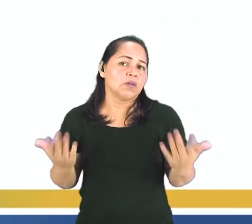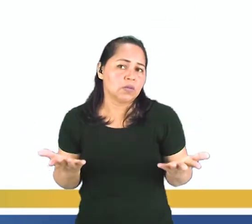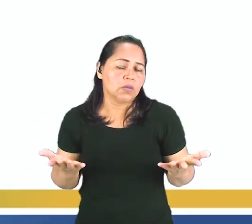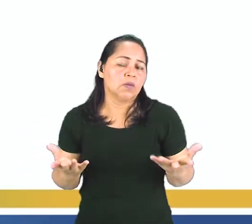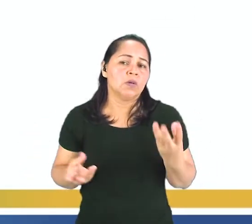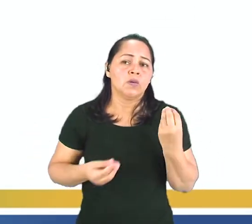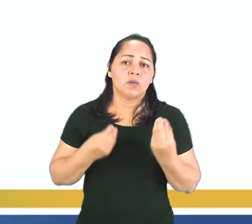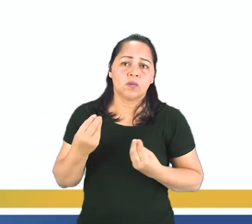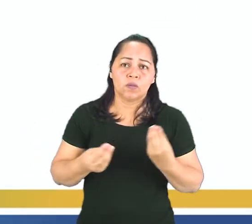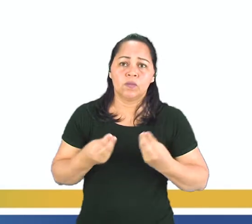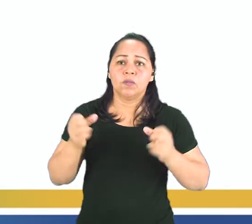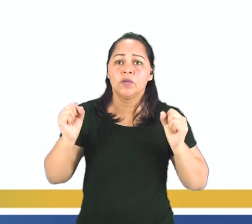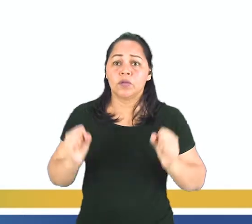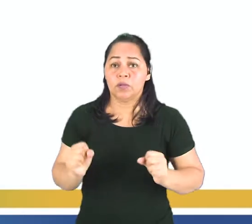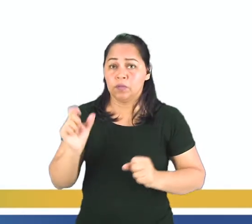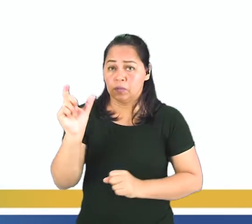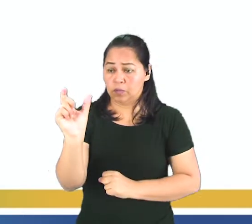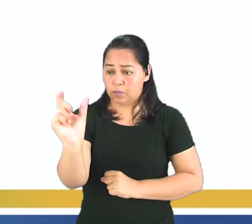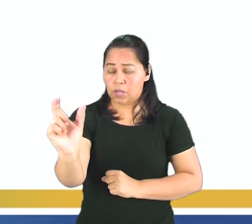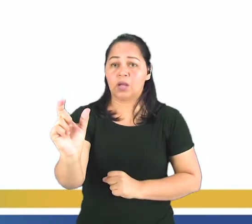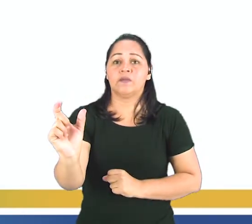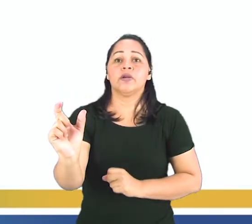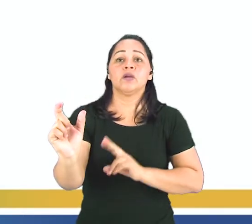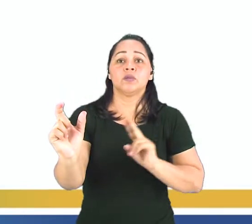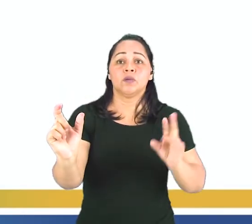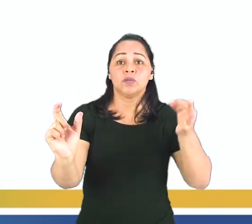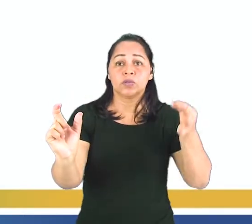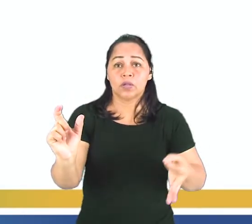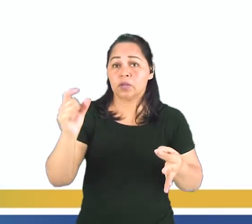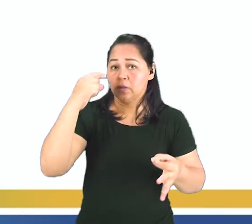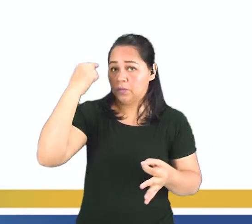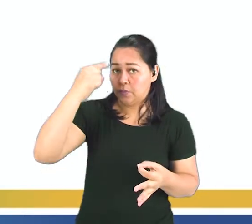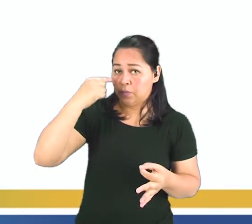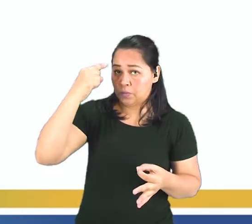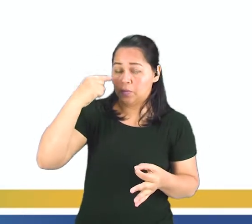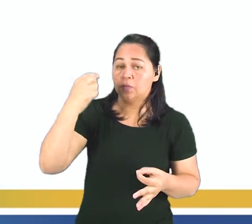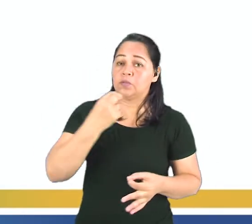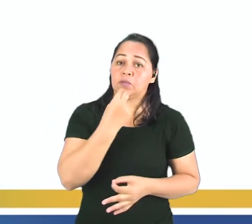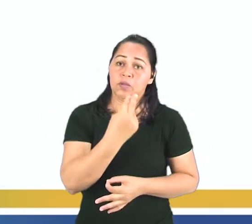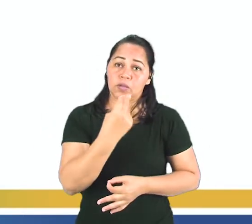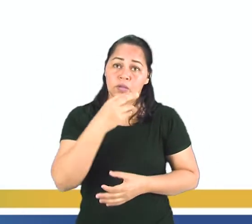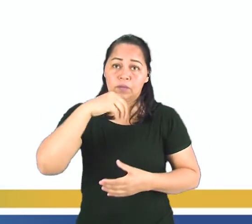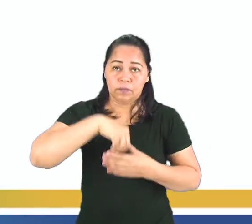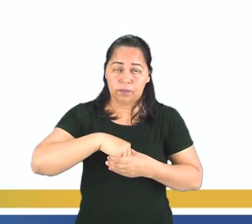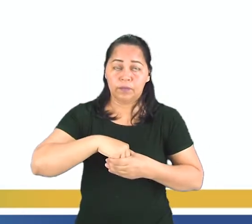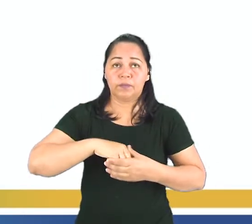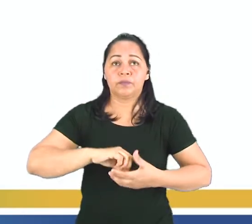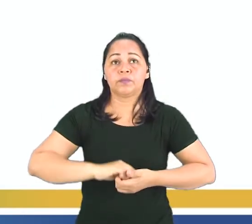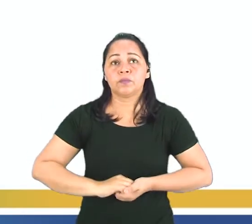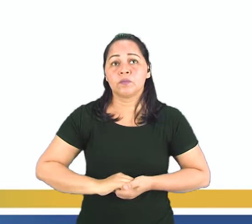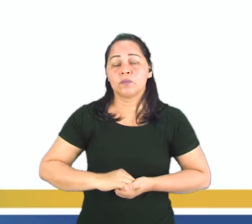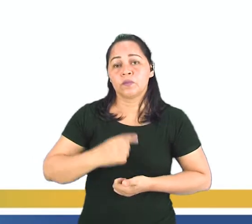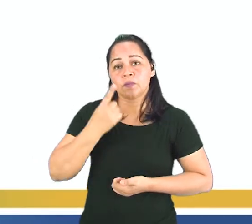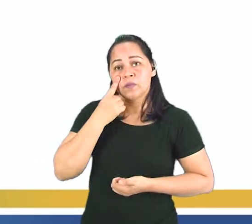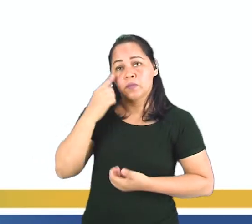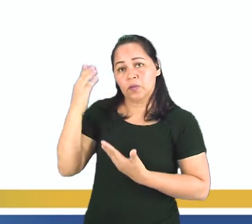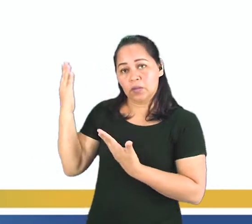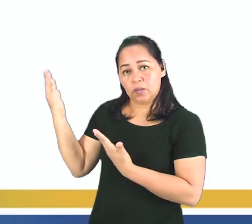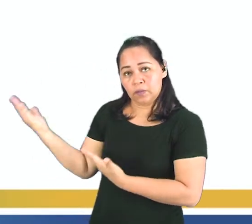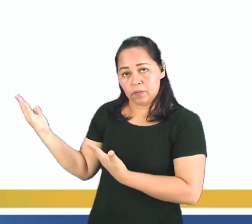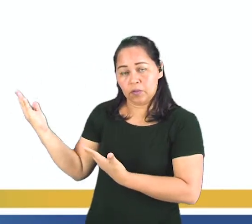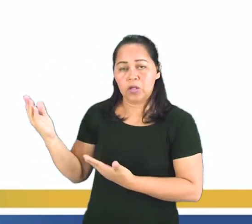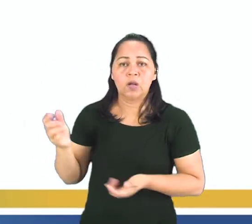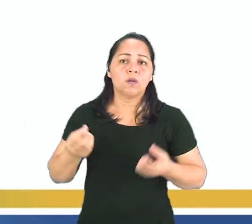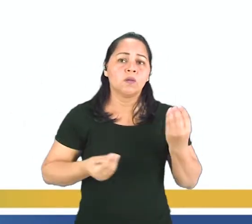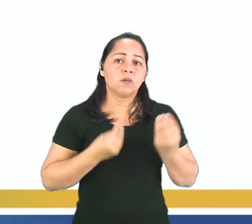¿Cómo podemos llamar? Y también les voy a dar algunos ejemplos dentro de frases. Entonces chicos, vamos que esta